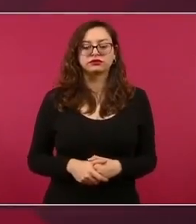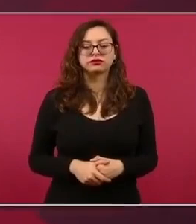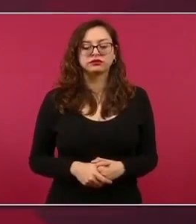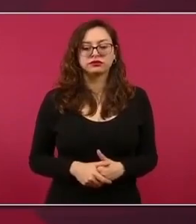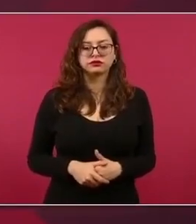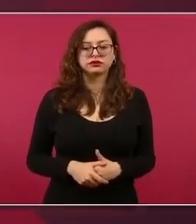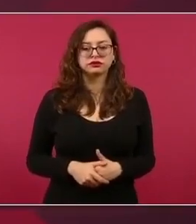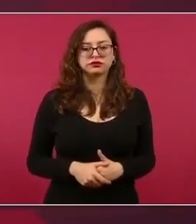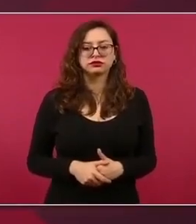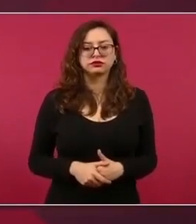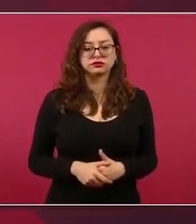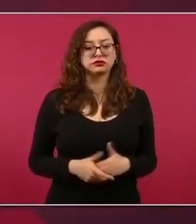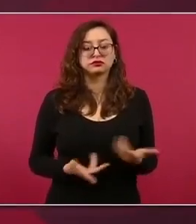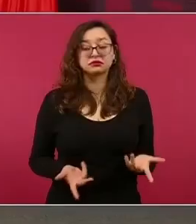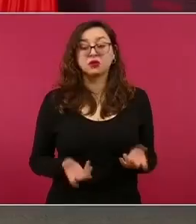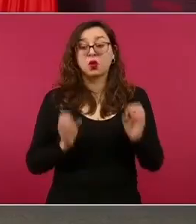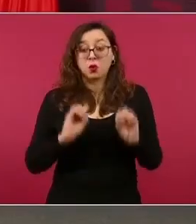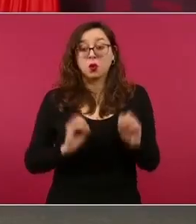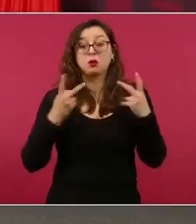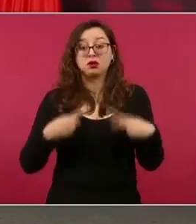porque se corre la voz